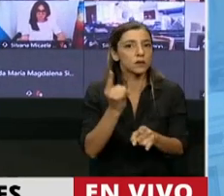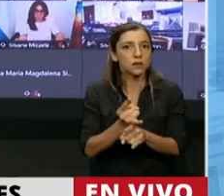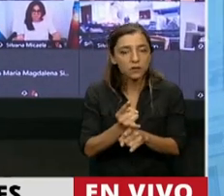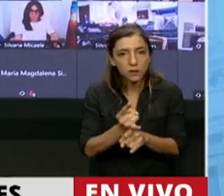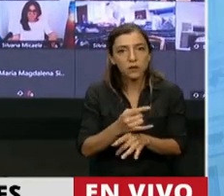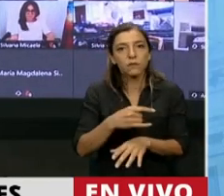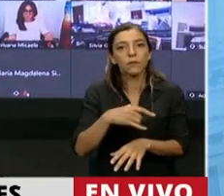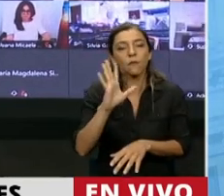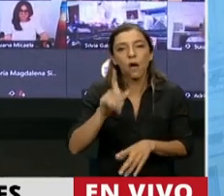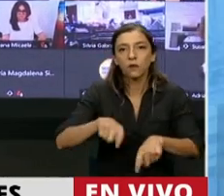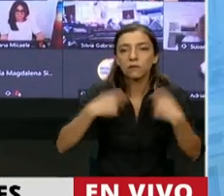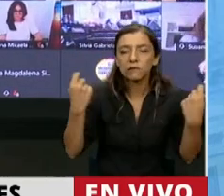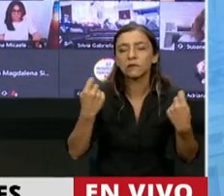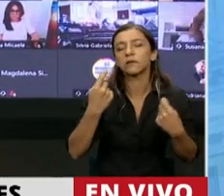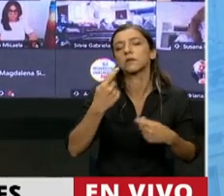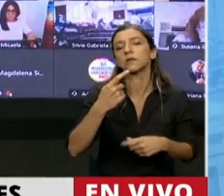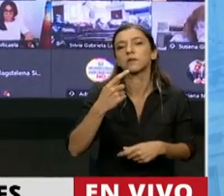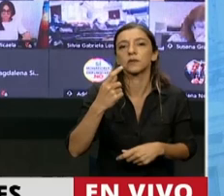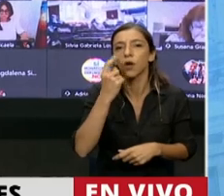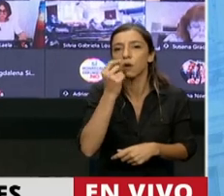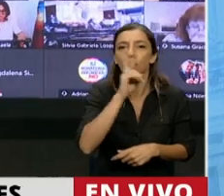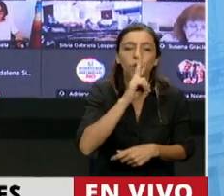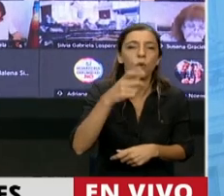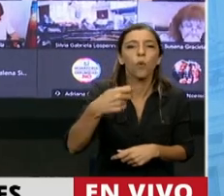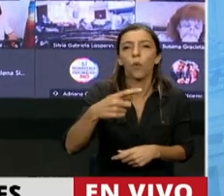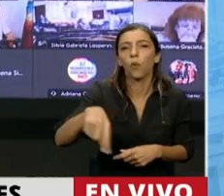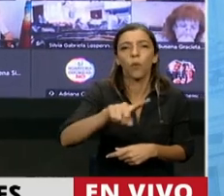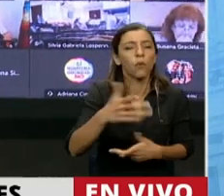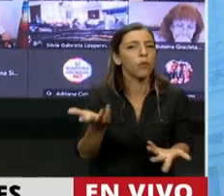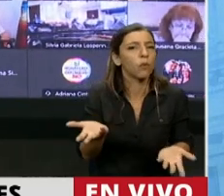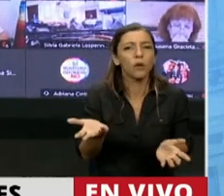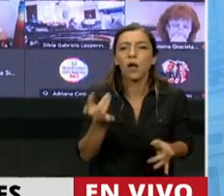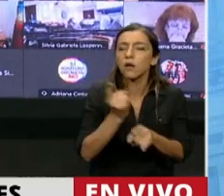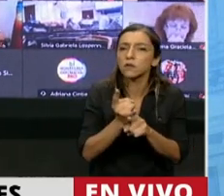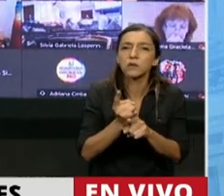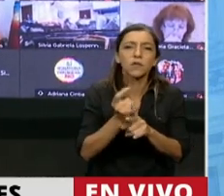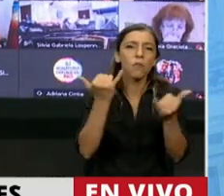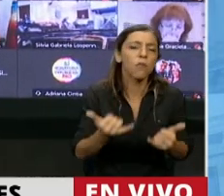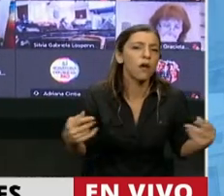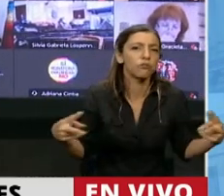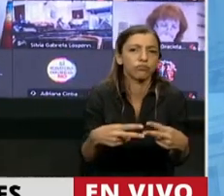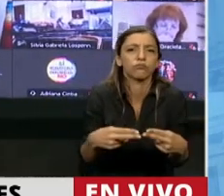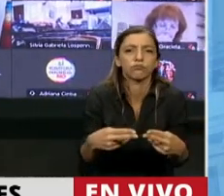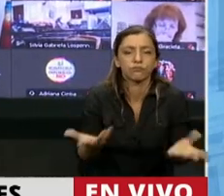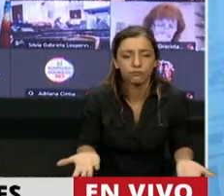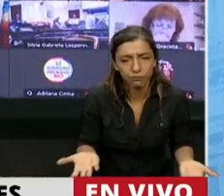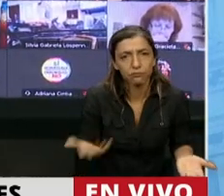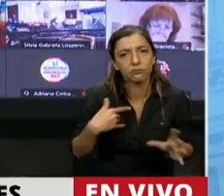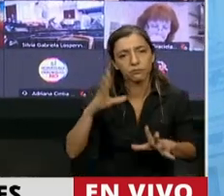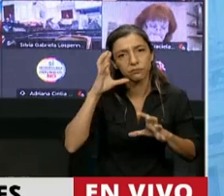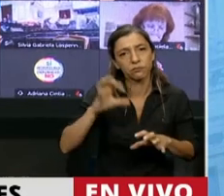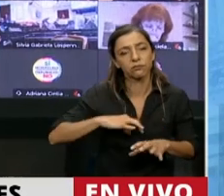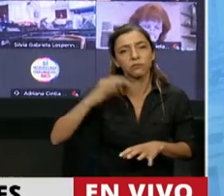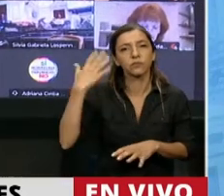jubilados que trabajaron toda su vida son una variable de ajuste. Recuerdo en el 2017, cuando